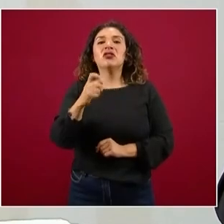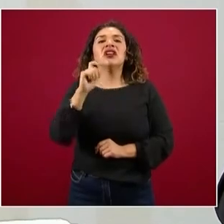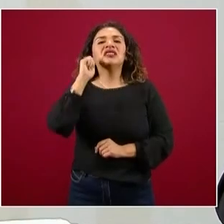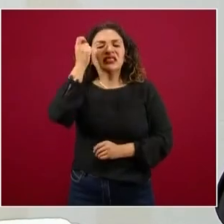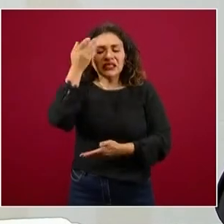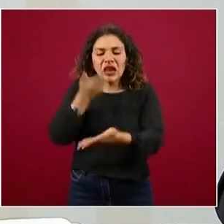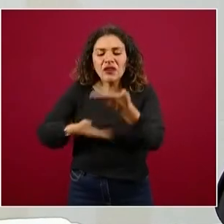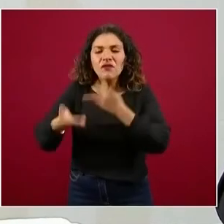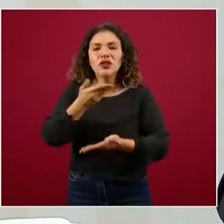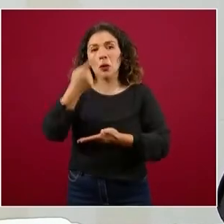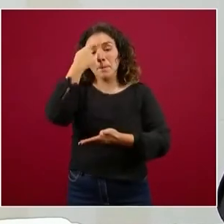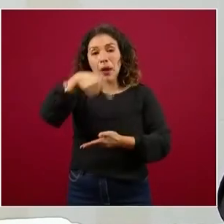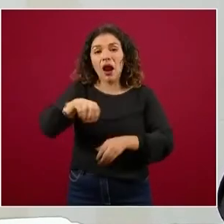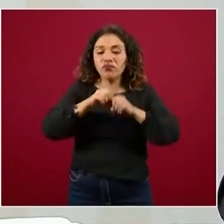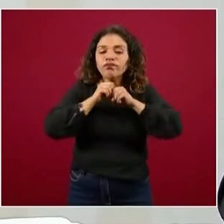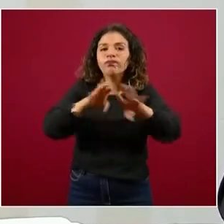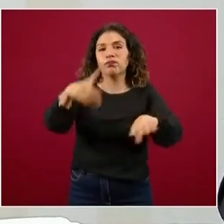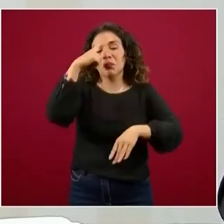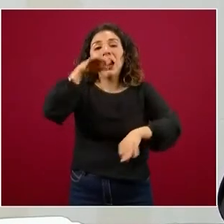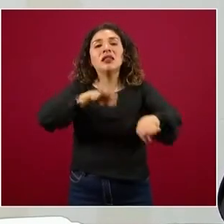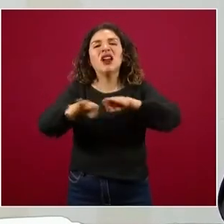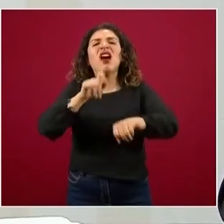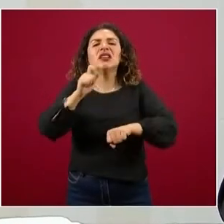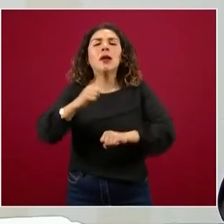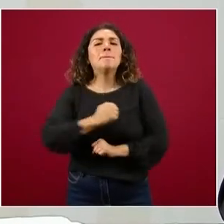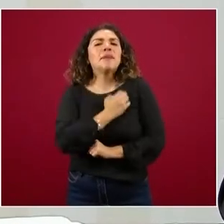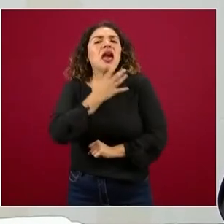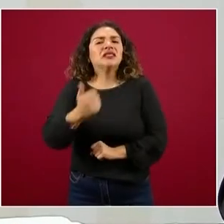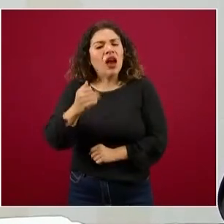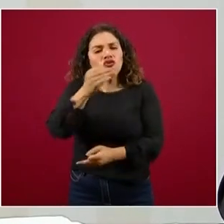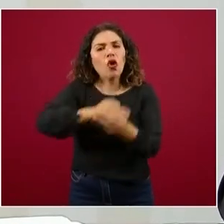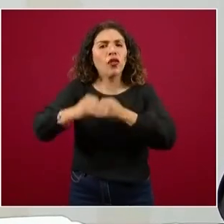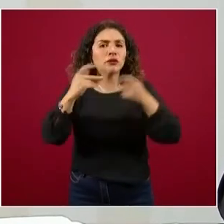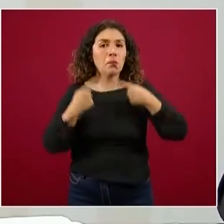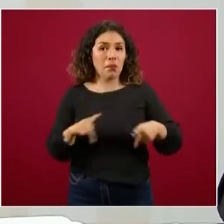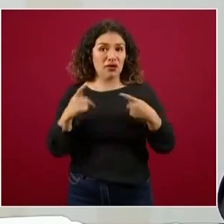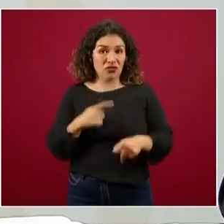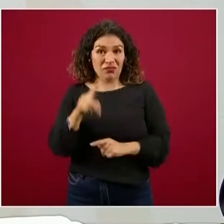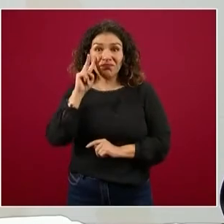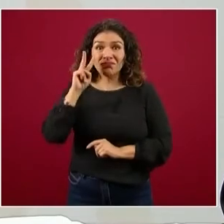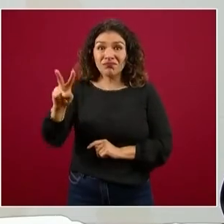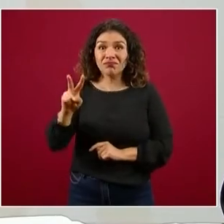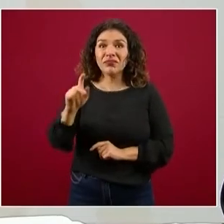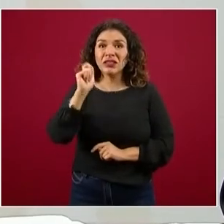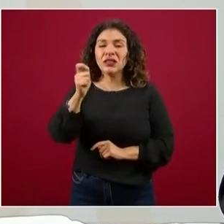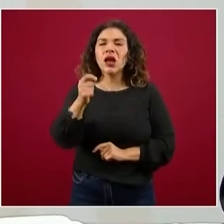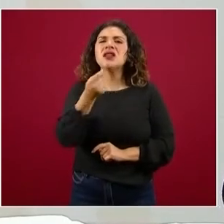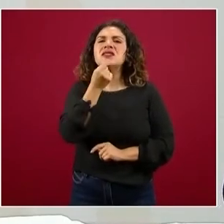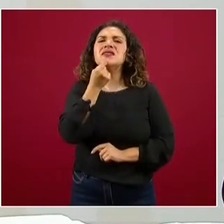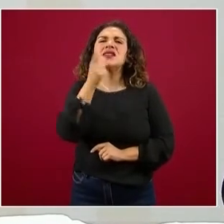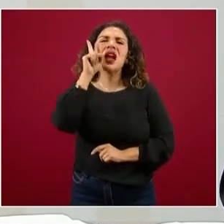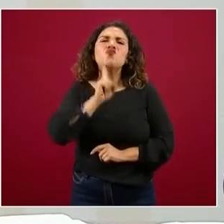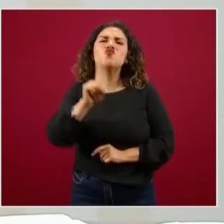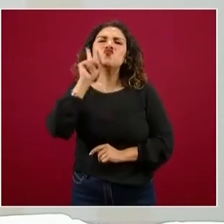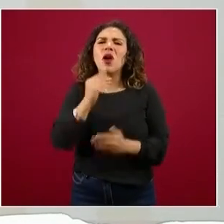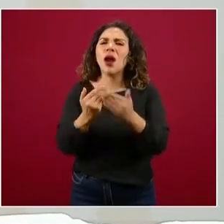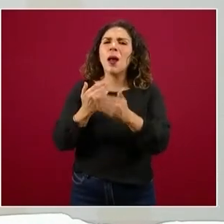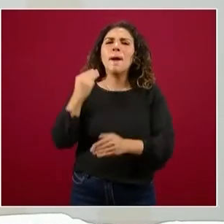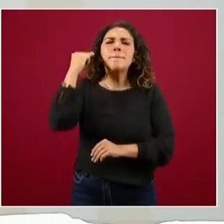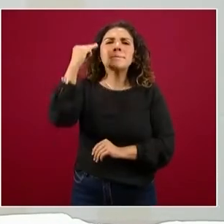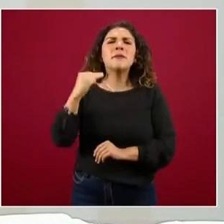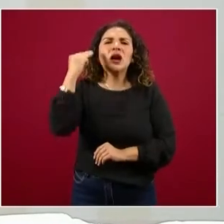ciclo escolar que ha anunciado el Gobierno de la República, estuvo presente la Red de